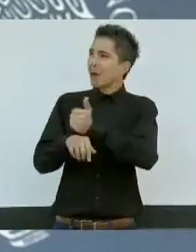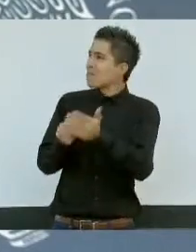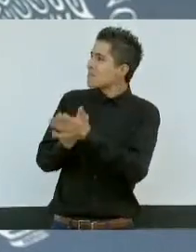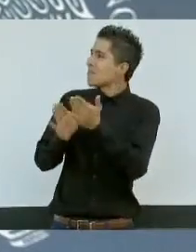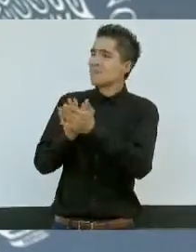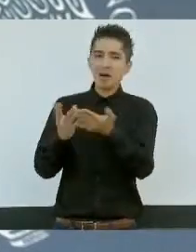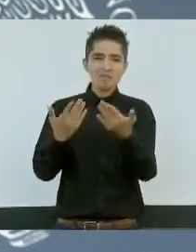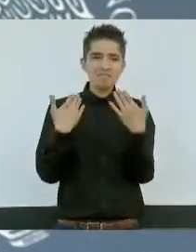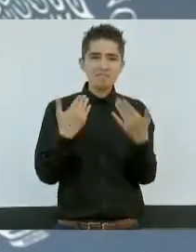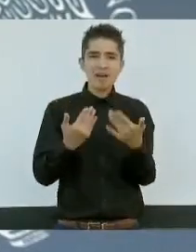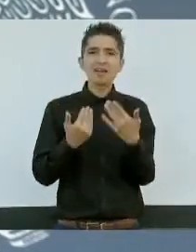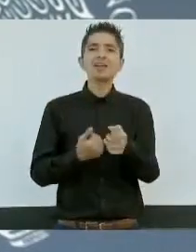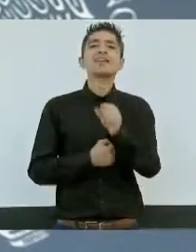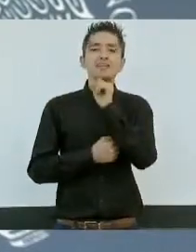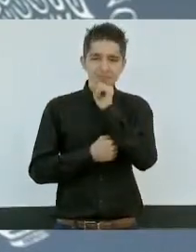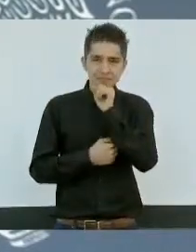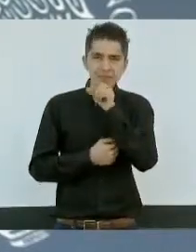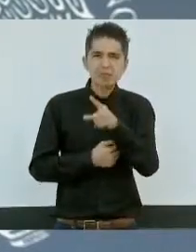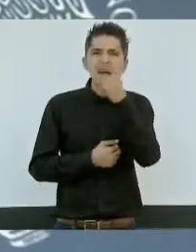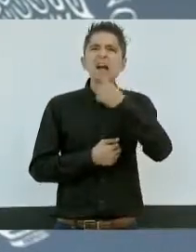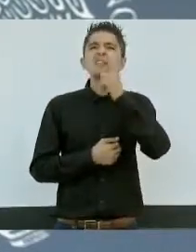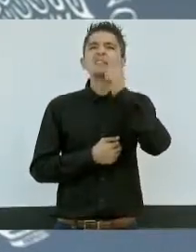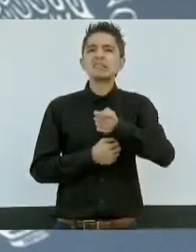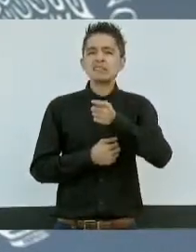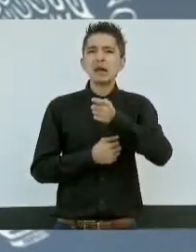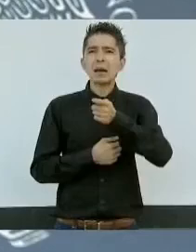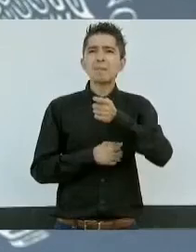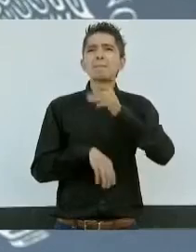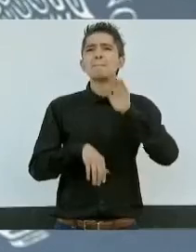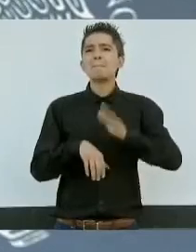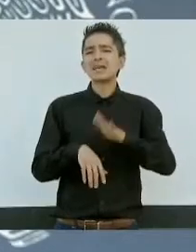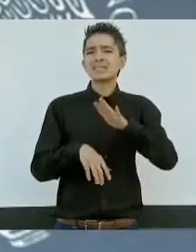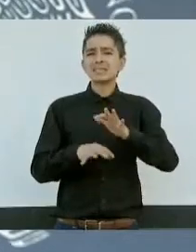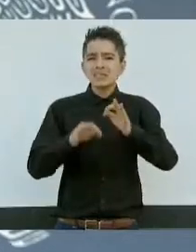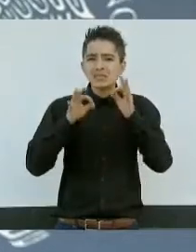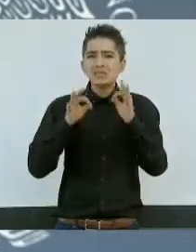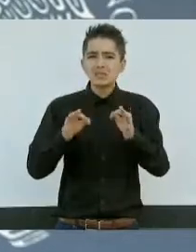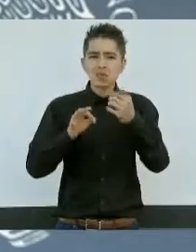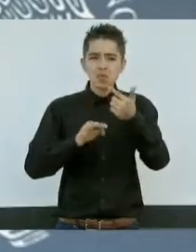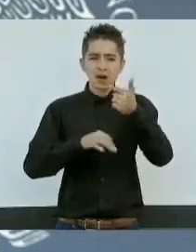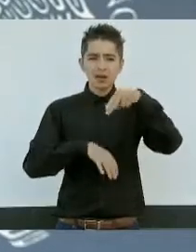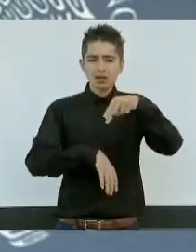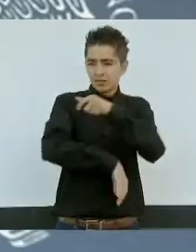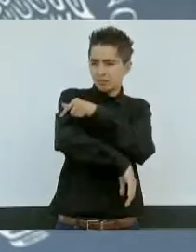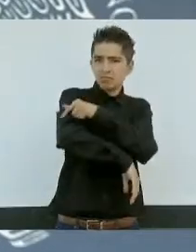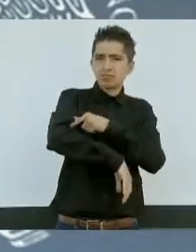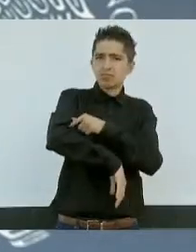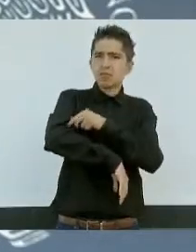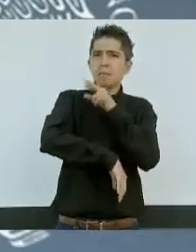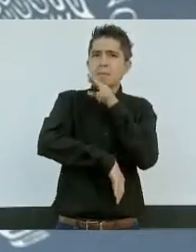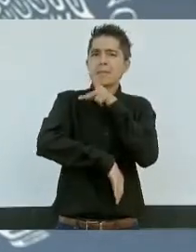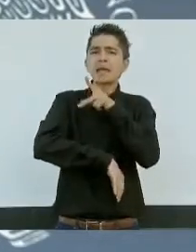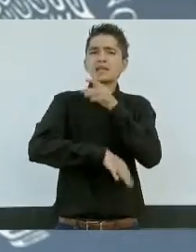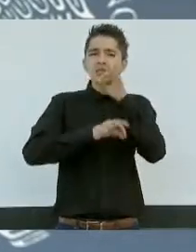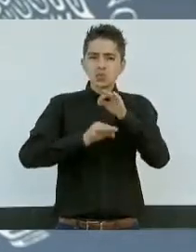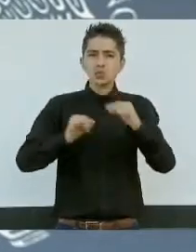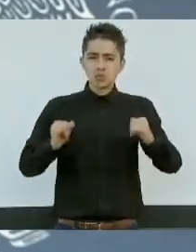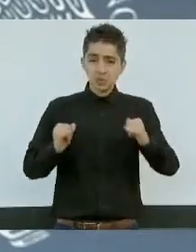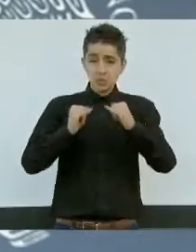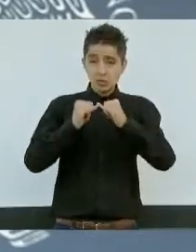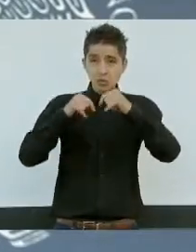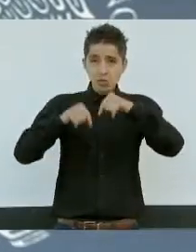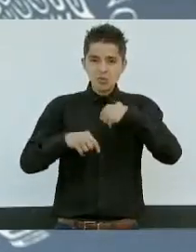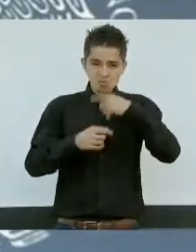sea para darle mayor capacidad a la Guardia Nacional, institución en la que creo